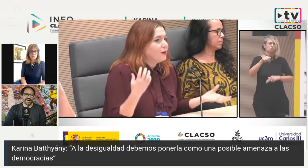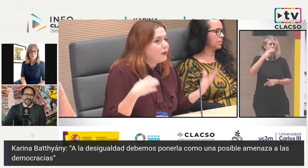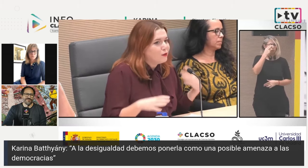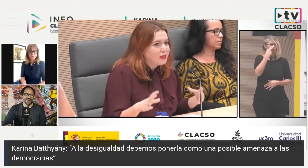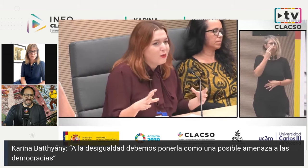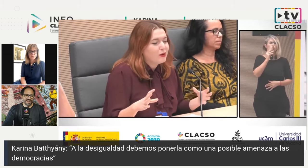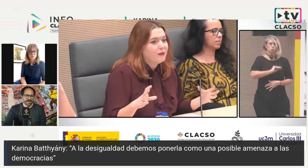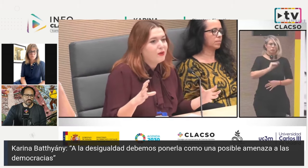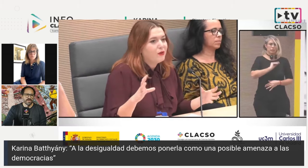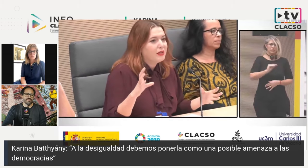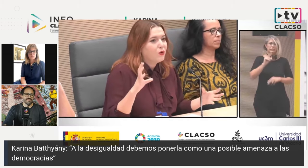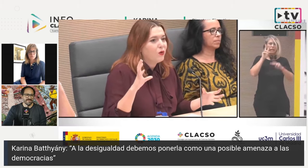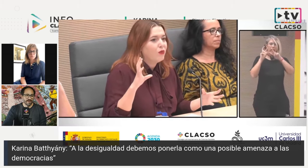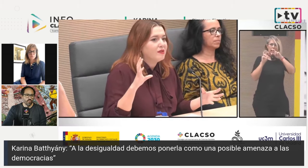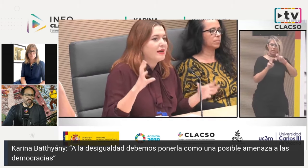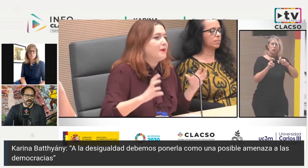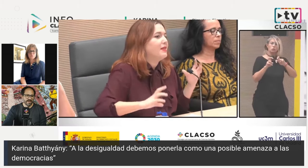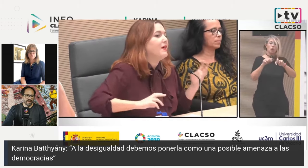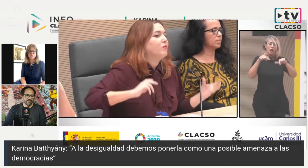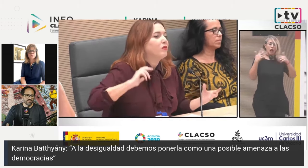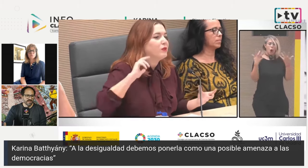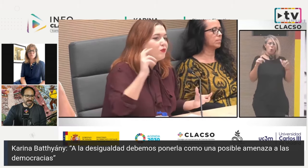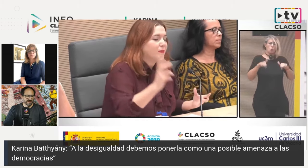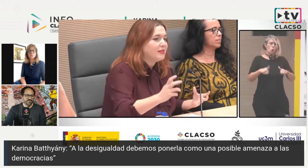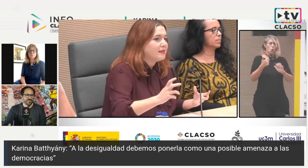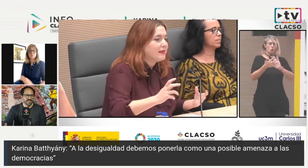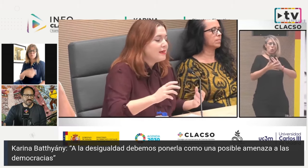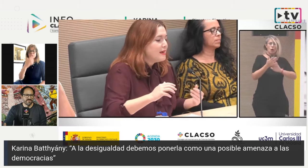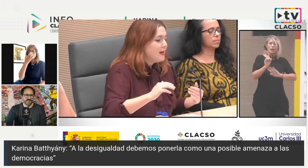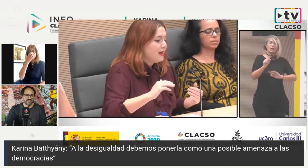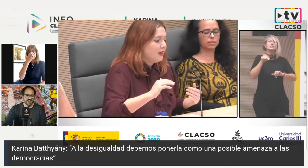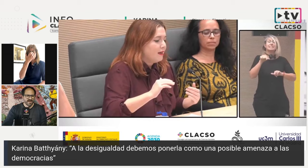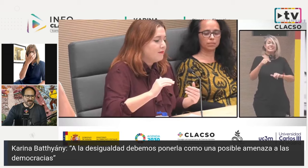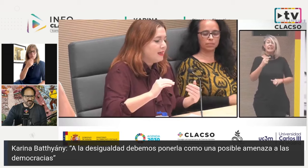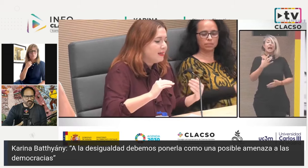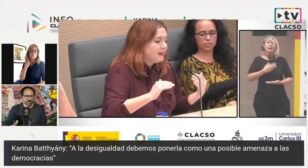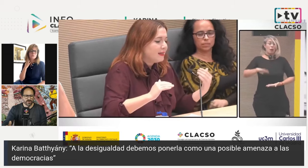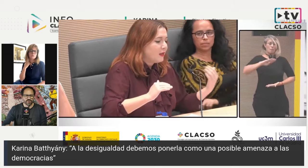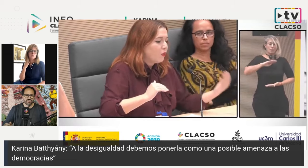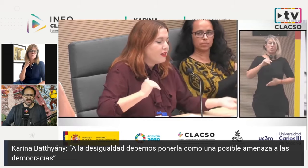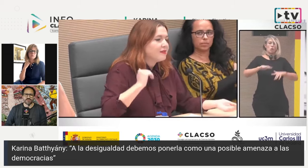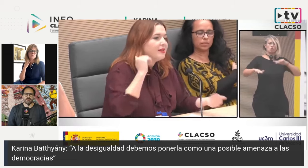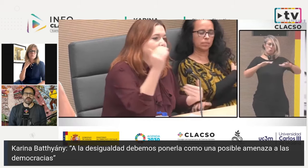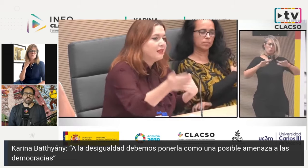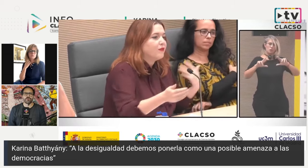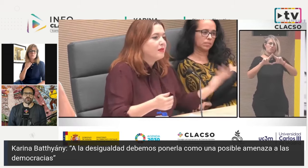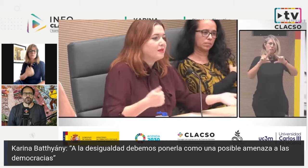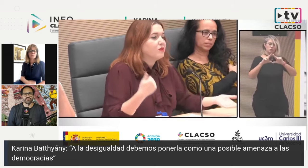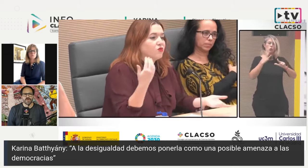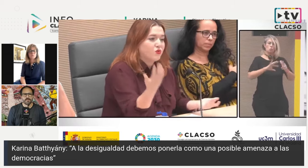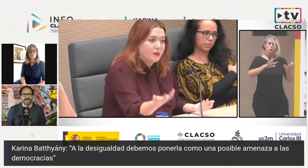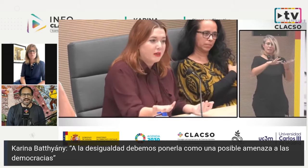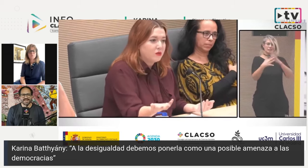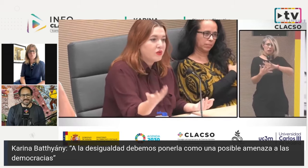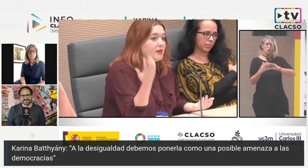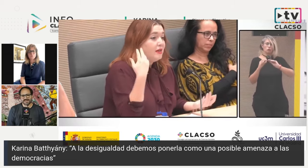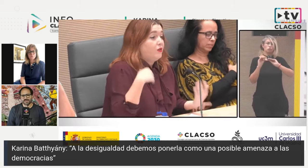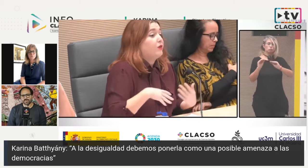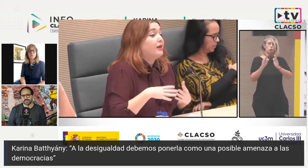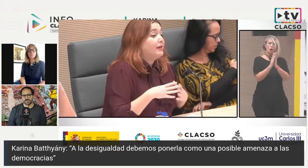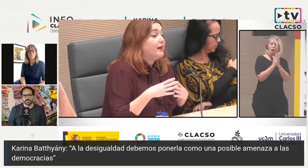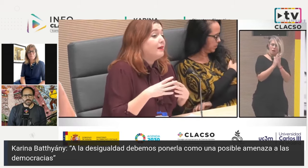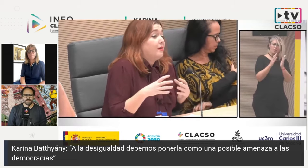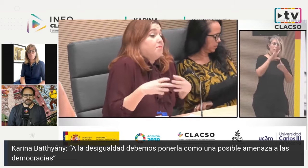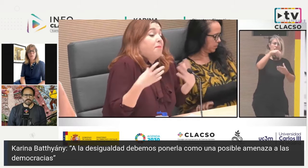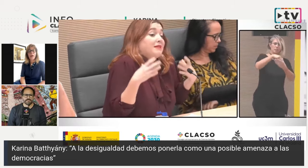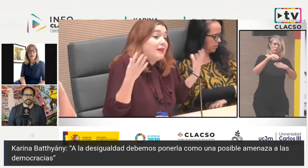de las lógicas coloniales que muchas veces circula, digamos, en este caso fue bien diferente y fue muy reconocido también por otros panelistas en el